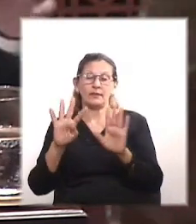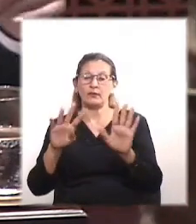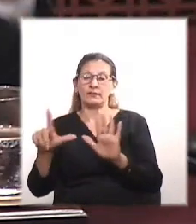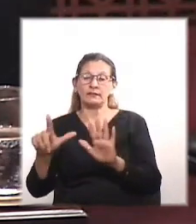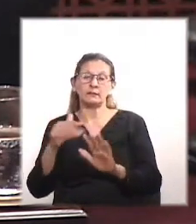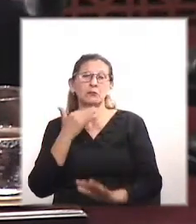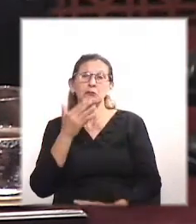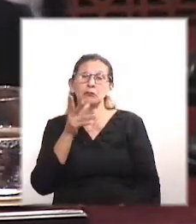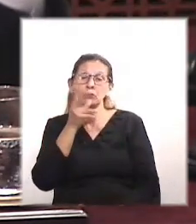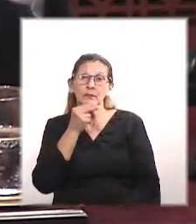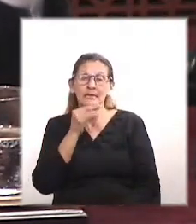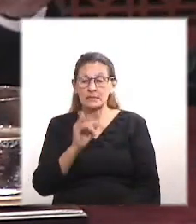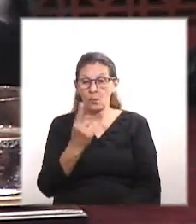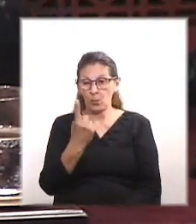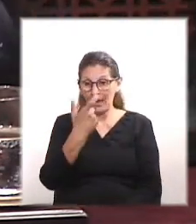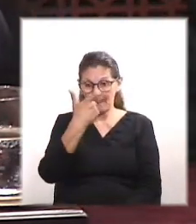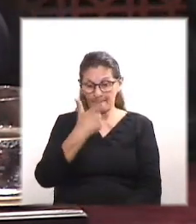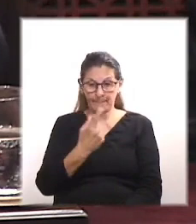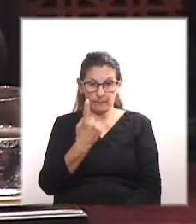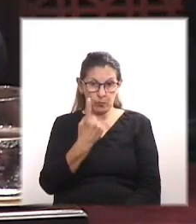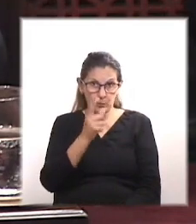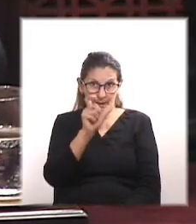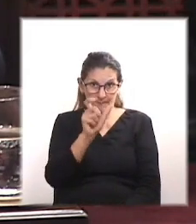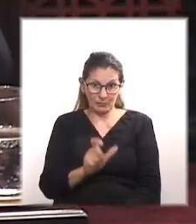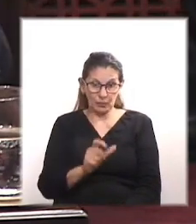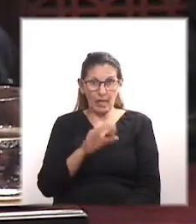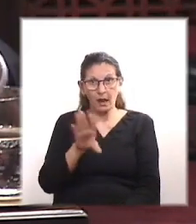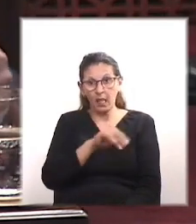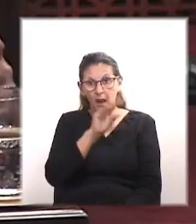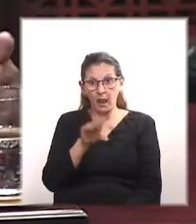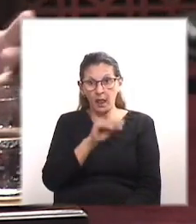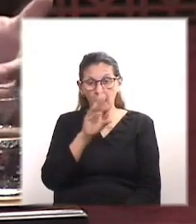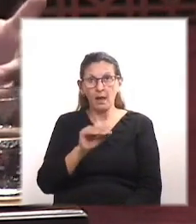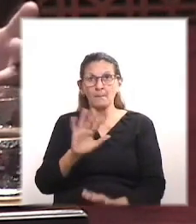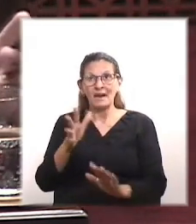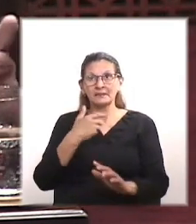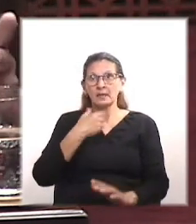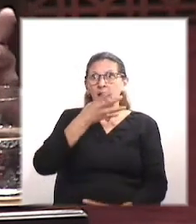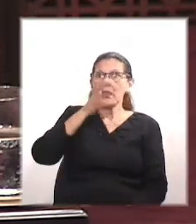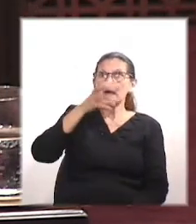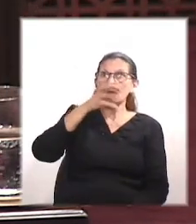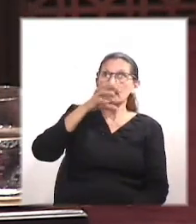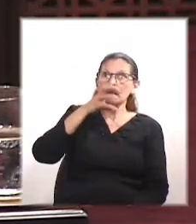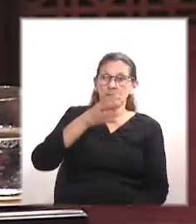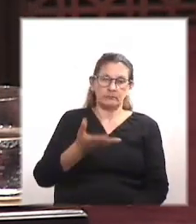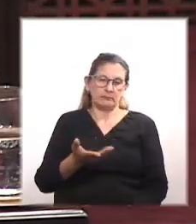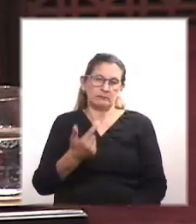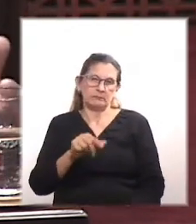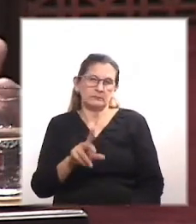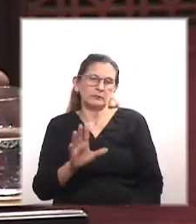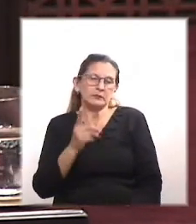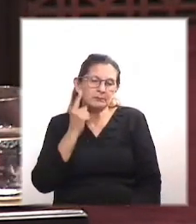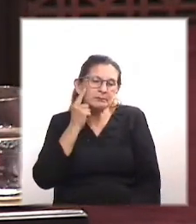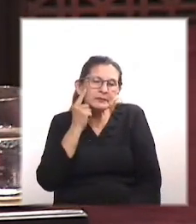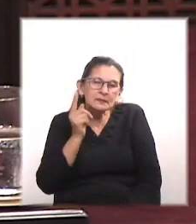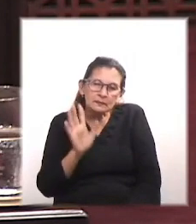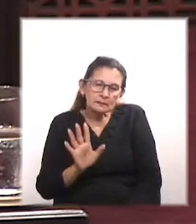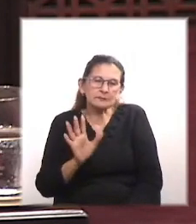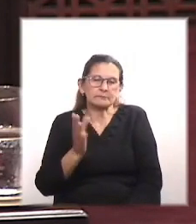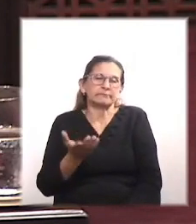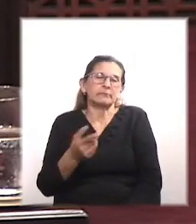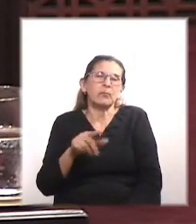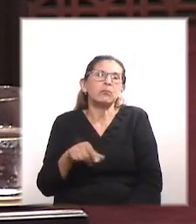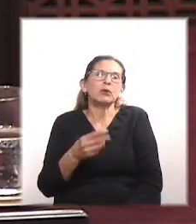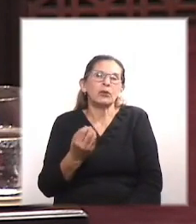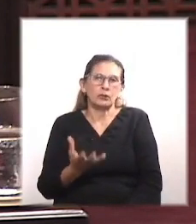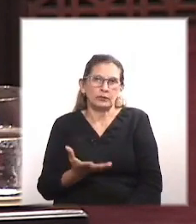nos damos cuenta, si estuviera una persona sola en este plenario hablando, parece que estuviéramos a los gritos. Entonces, tomemos las cosas por el lado que